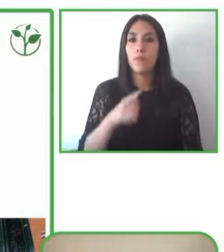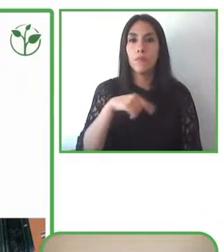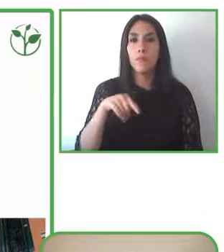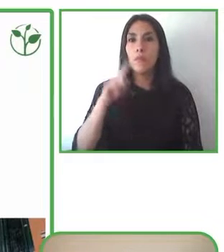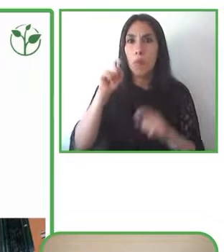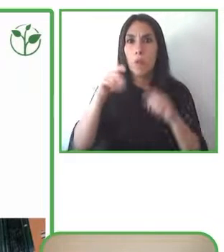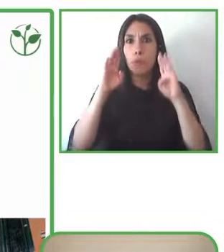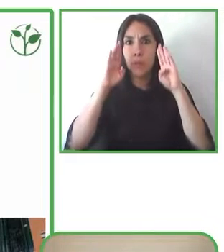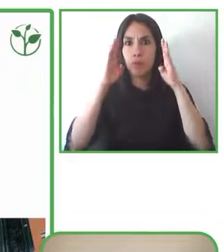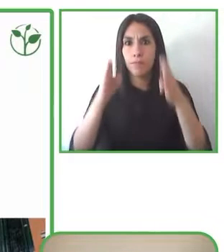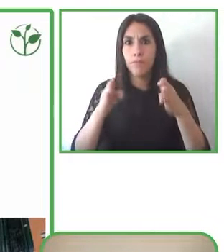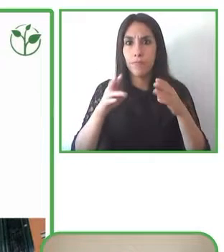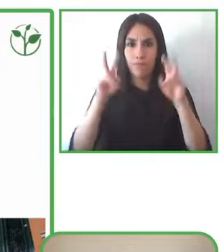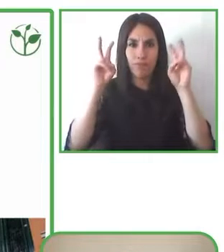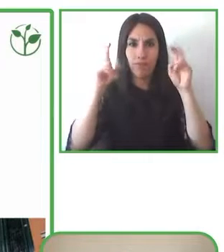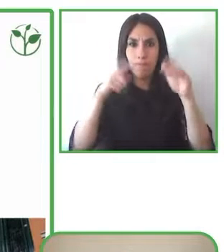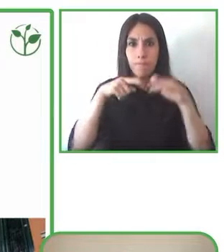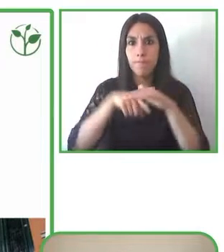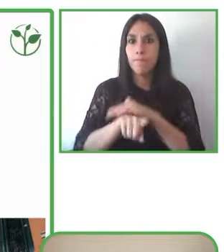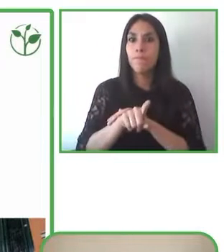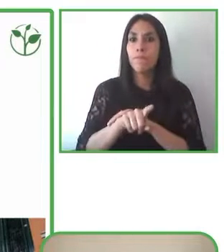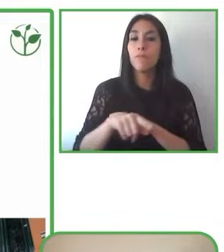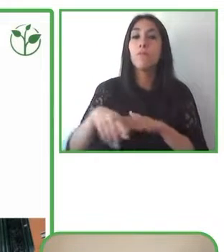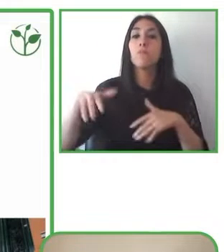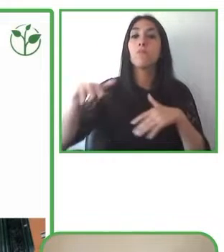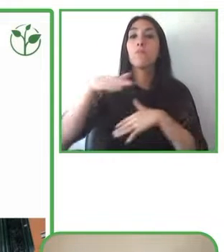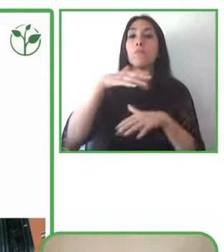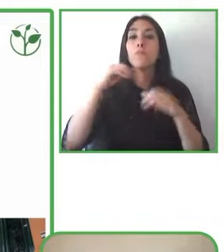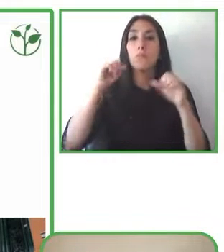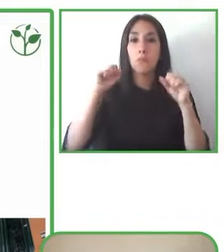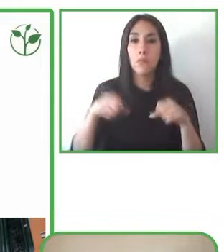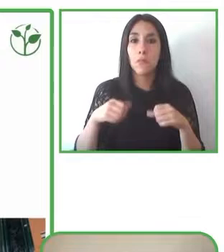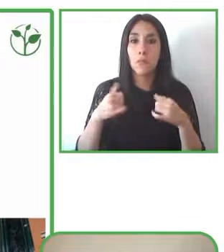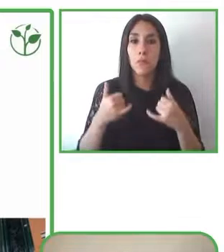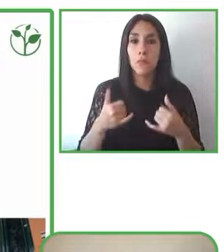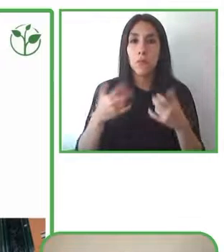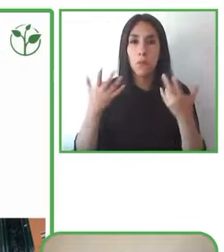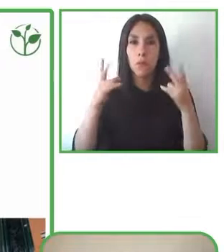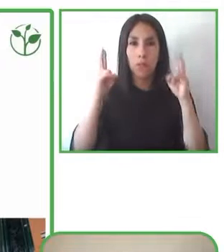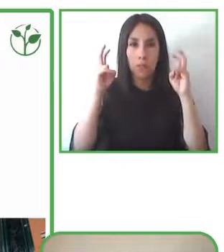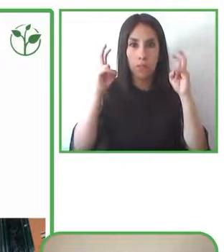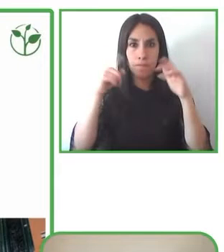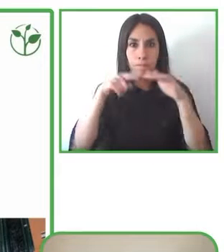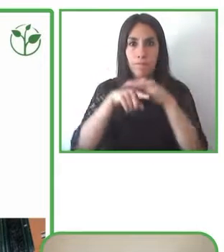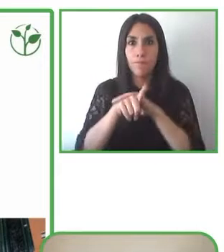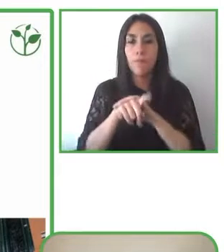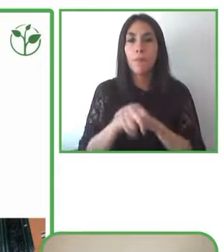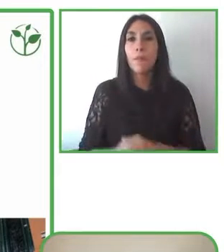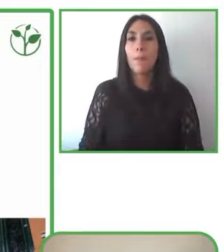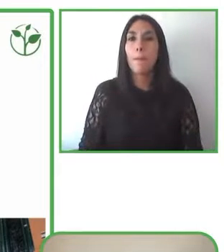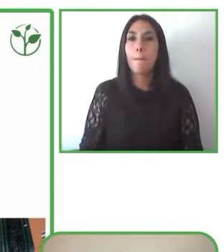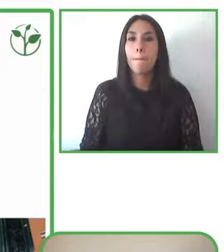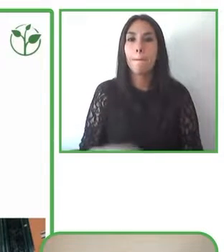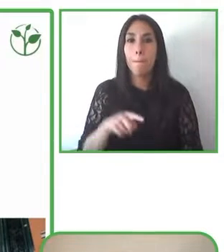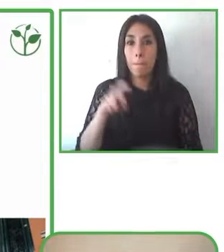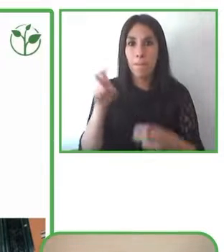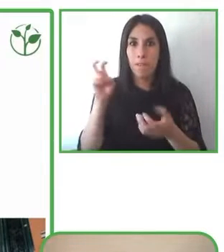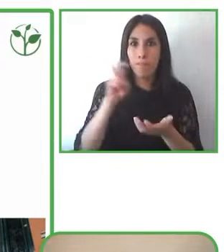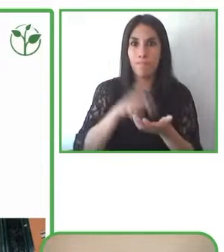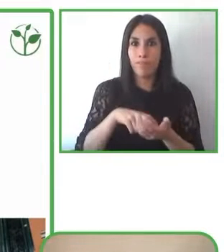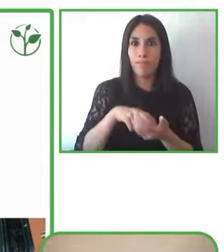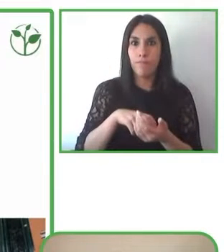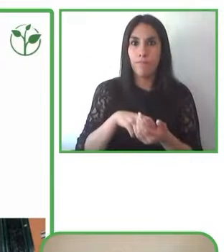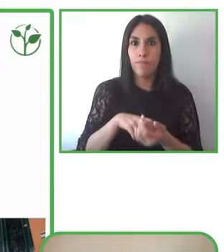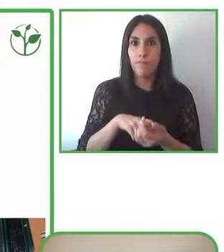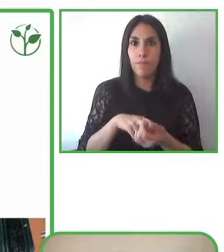físico y a temas de accesibilidad en el transporte sobre todo y especialmente en estos dos talleres en el taller online especialista de accesibilidad y en el taller online de